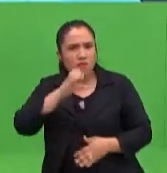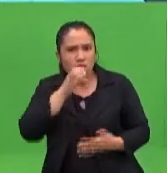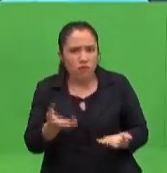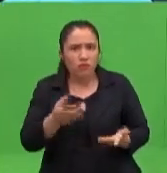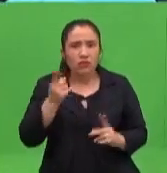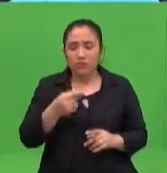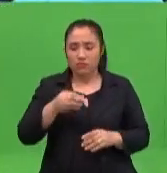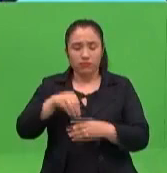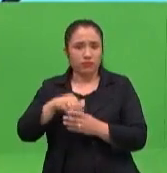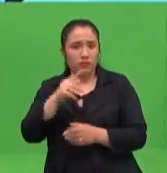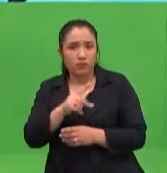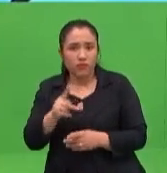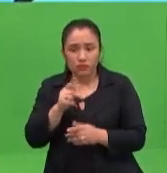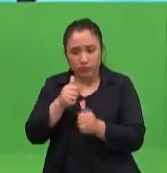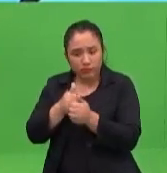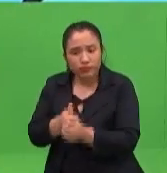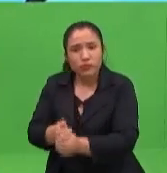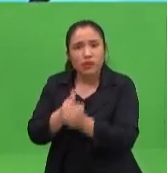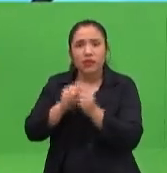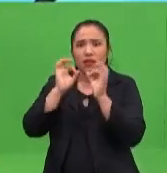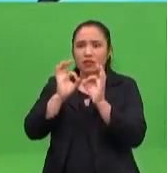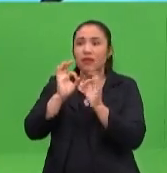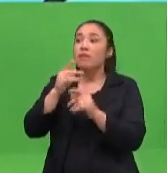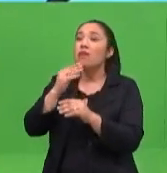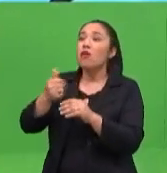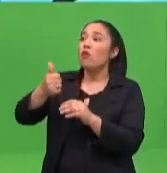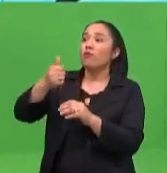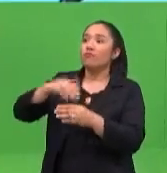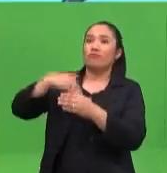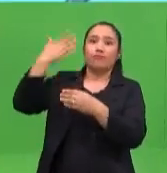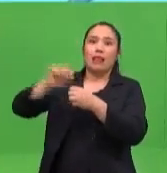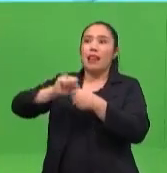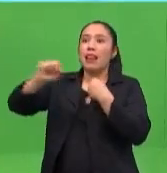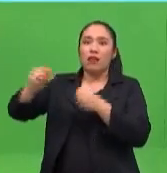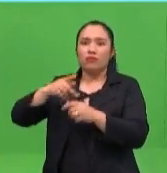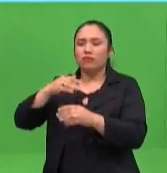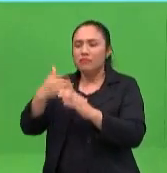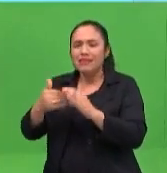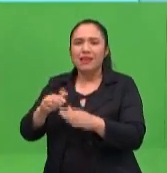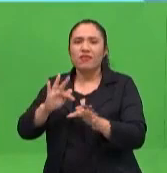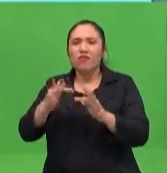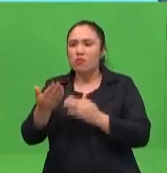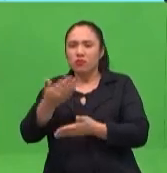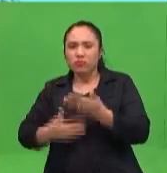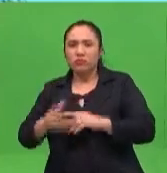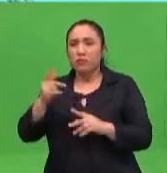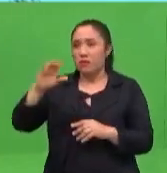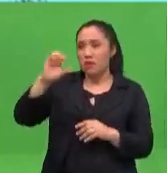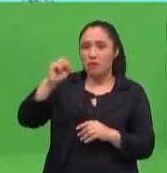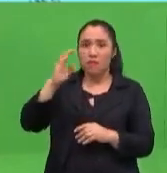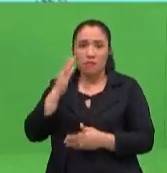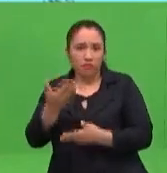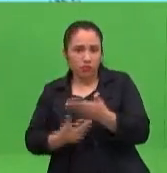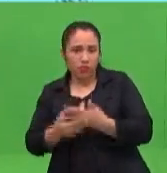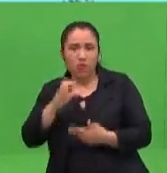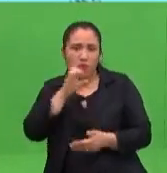docente que acompaña a la lejanía, pero está en comunicación con los padres. ¿Cómo evaluamos? Cuando hay que tener